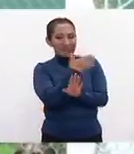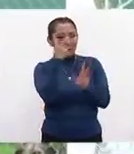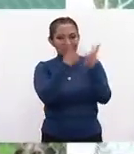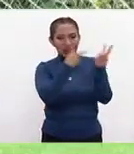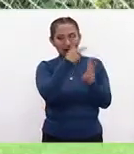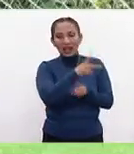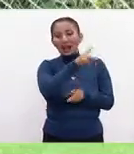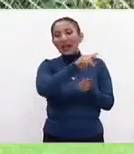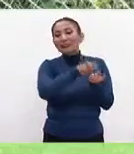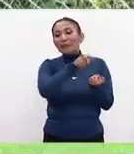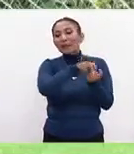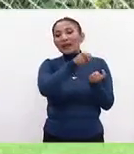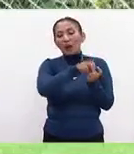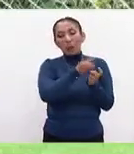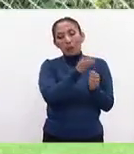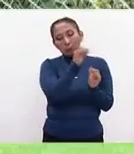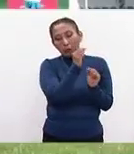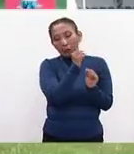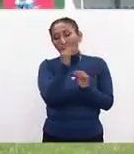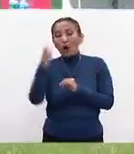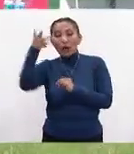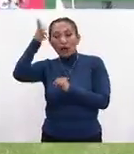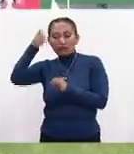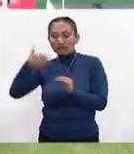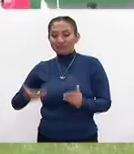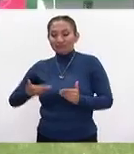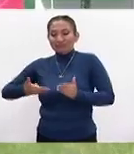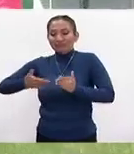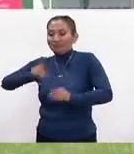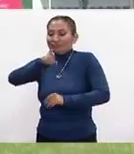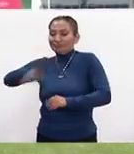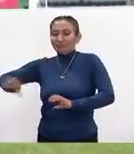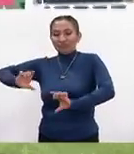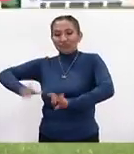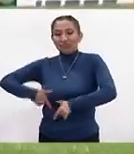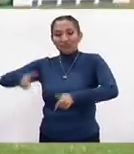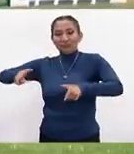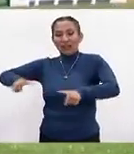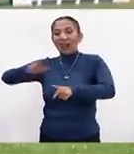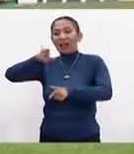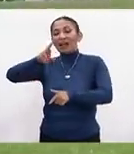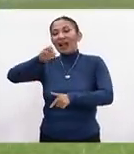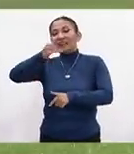jaiva brava de Tampico Madero. Por la mínima diferencia. Mientras que los gallos están motivados tras eliminar al campeón defensor. Rayados de Monterrey en penales.